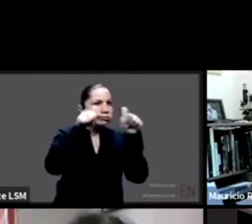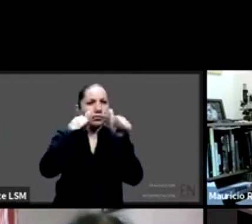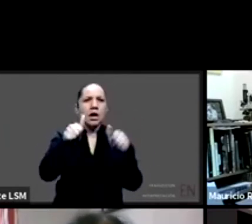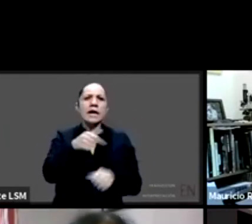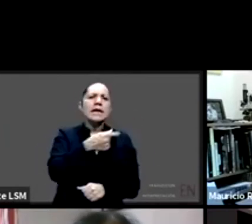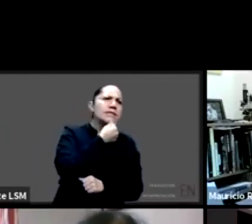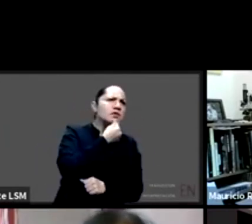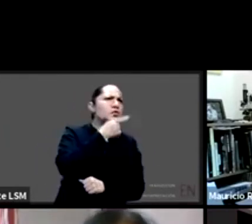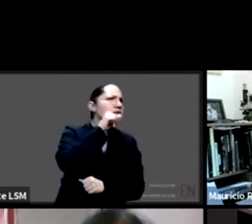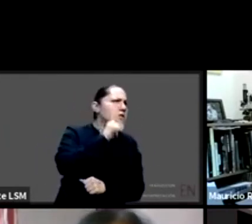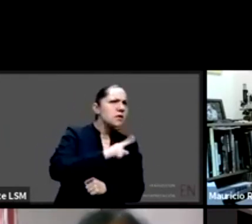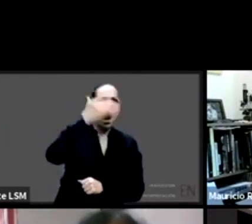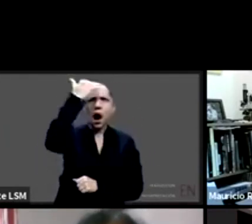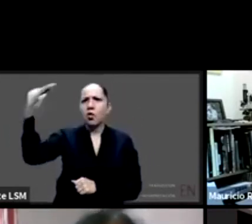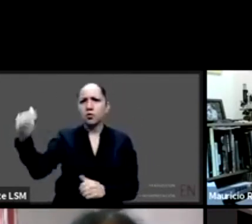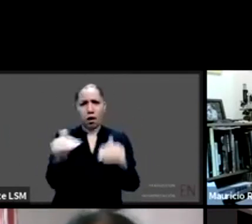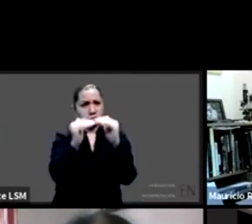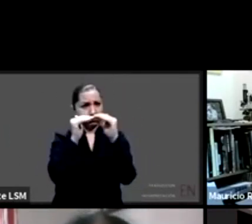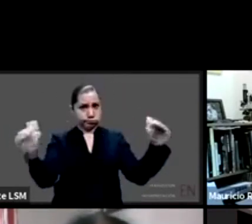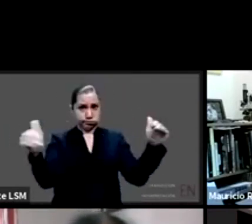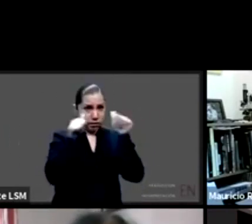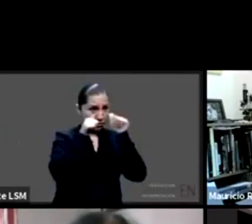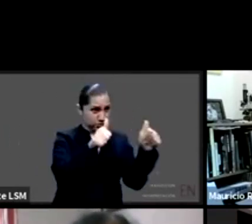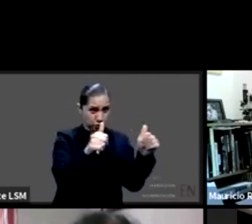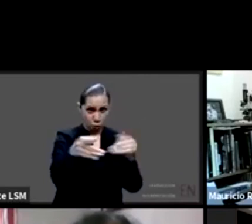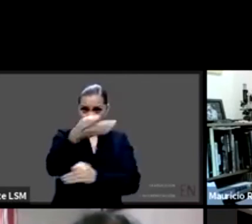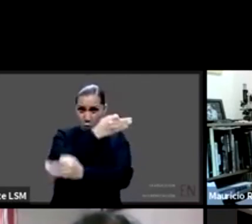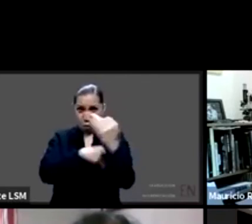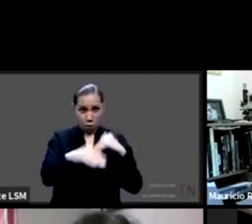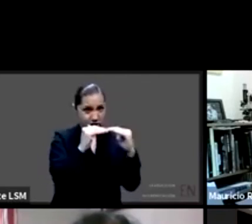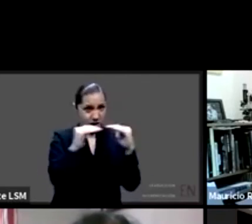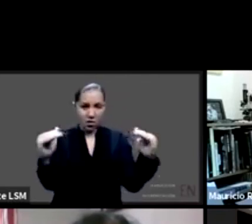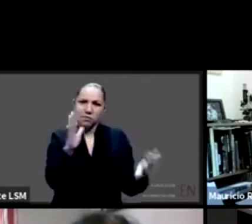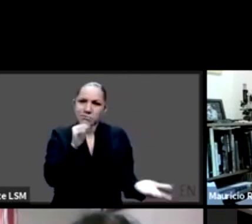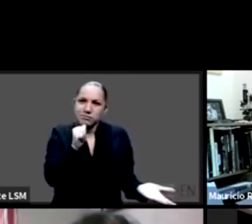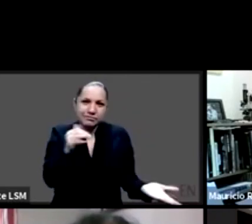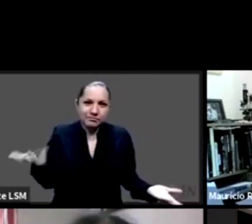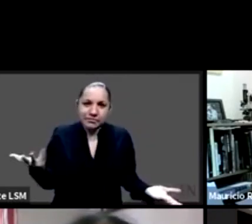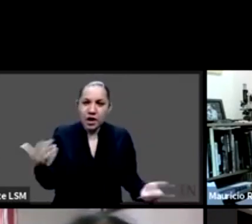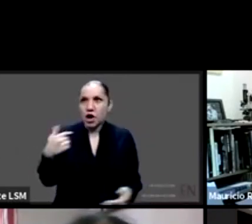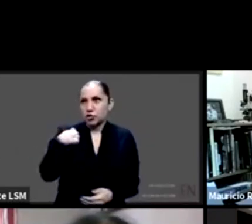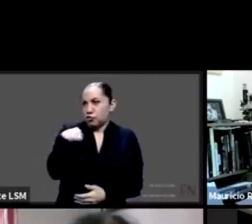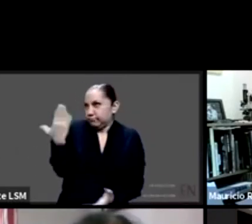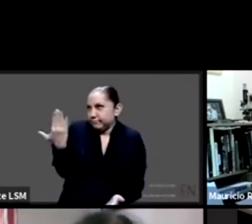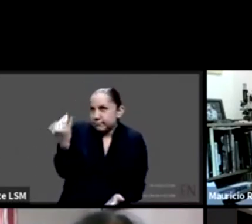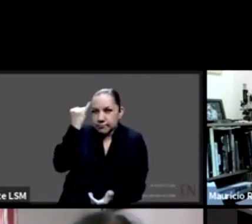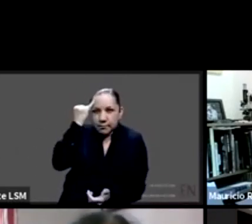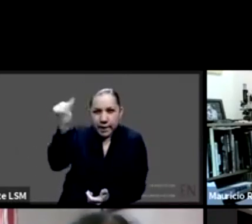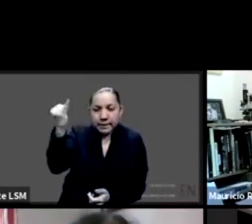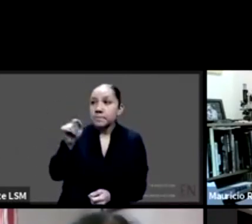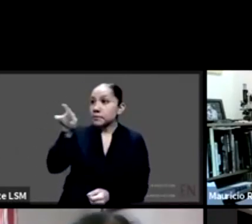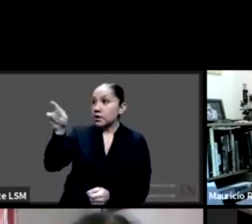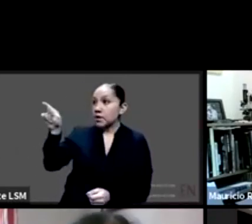no no concibo este que el personal de salud pueda dejar